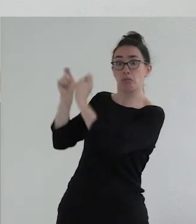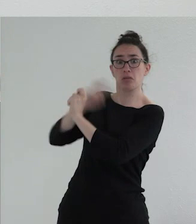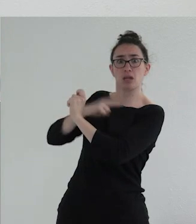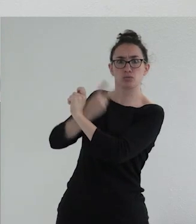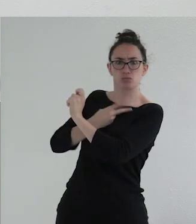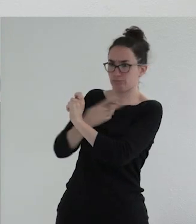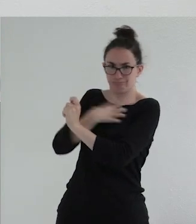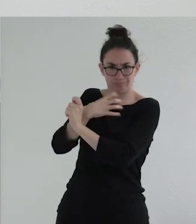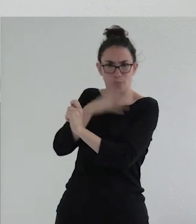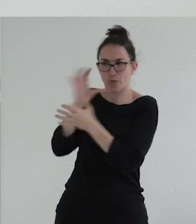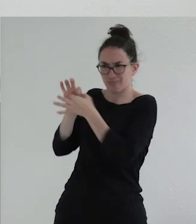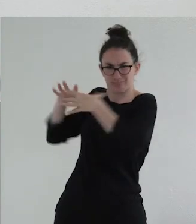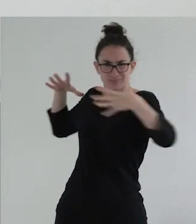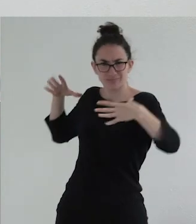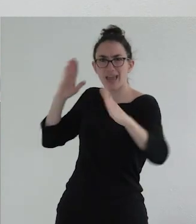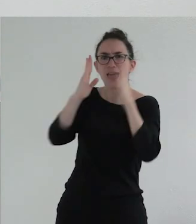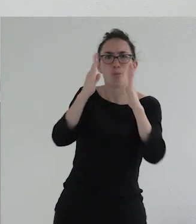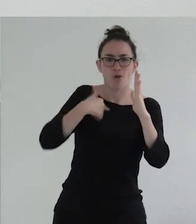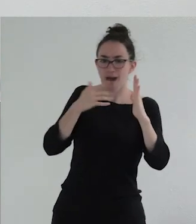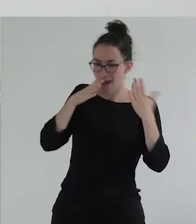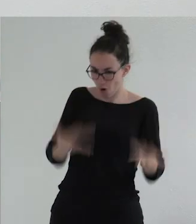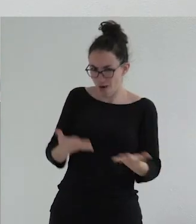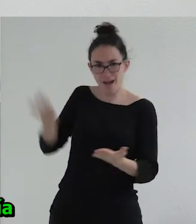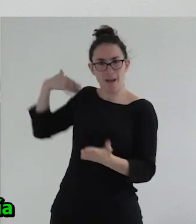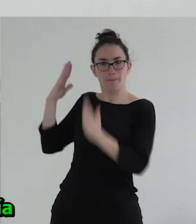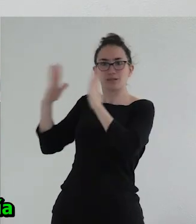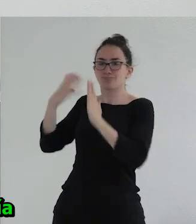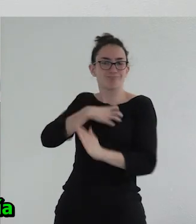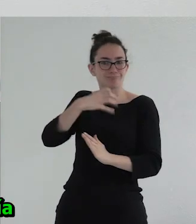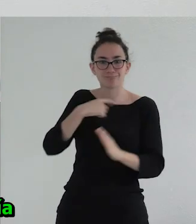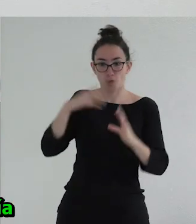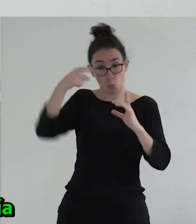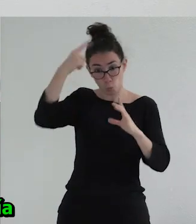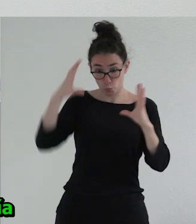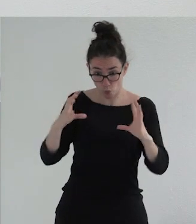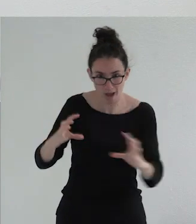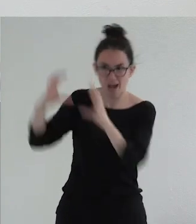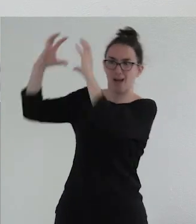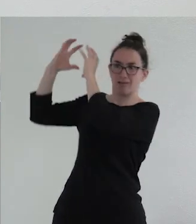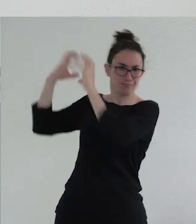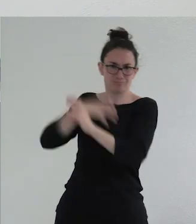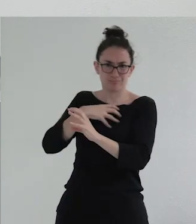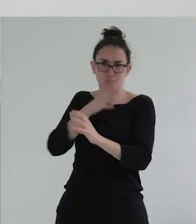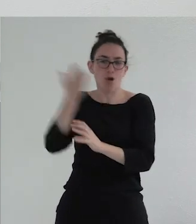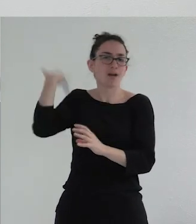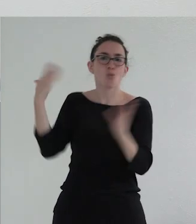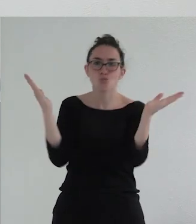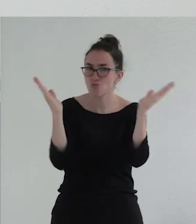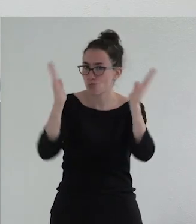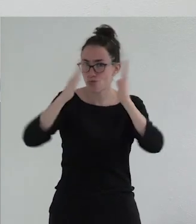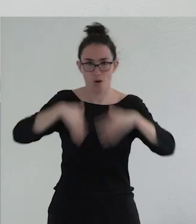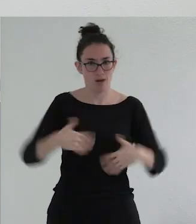histórico es un acranismo que no tiene sentido porque estamos proyectando en esa experiencia de vida un imaginario cultural que no existía y probablemente atribuyendo una serie de